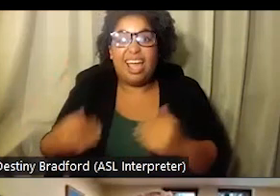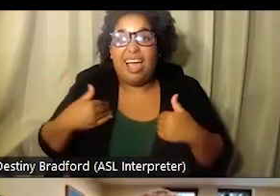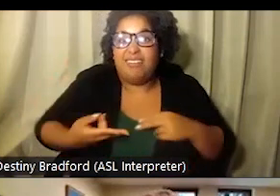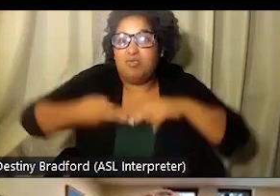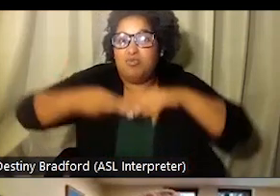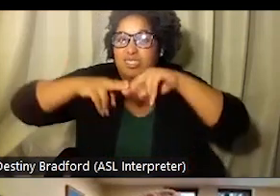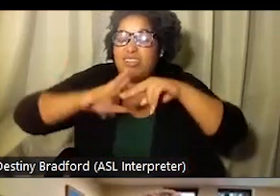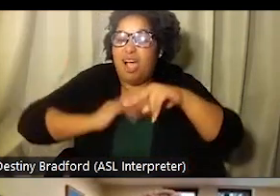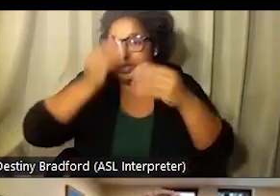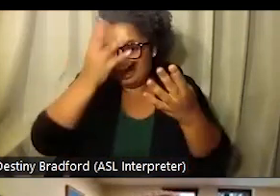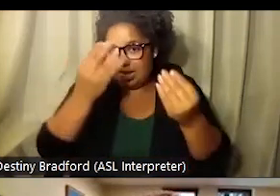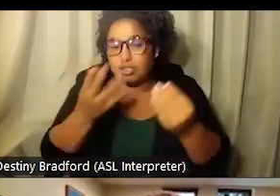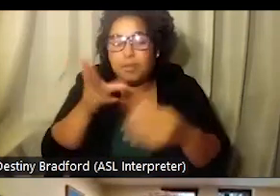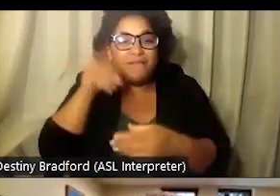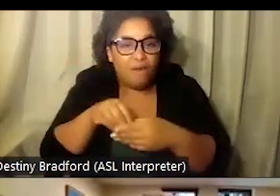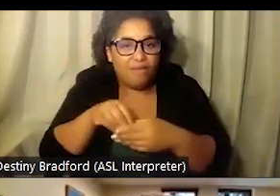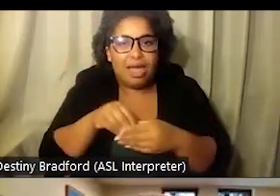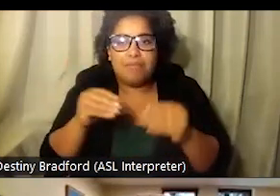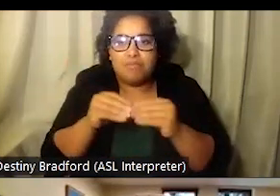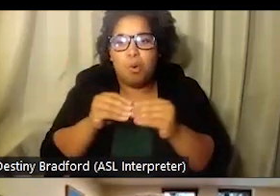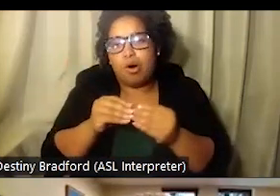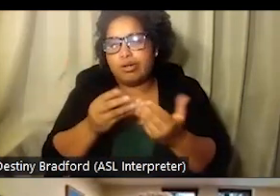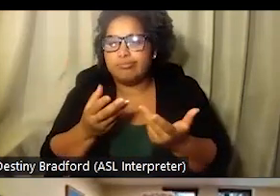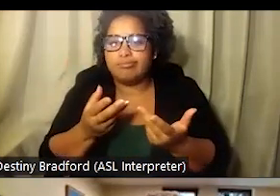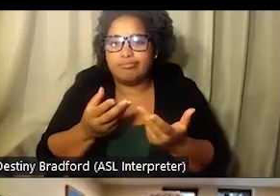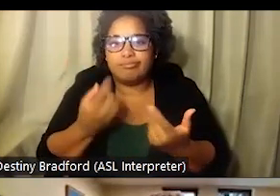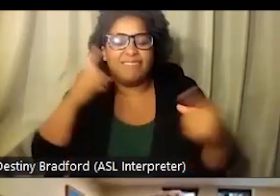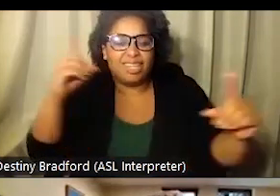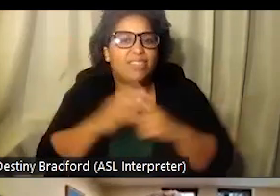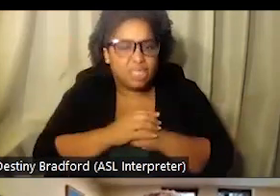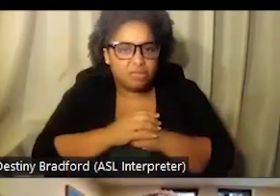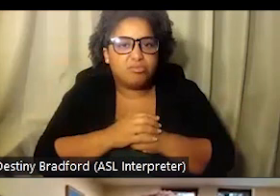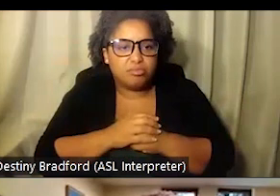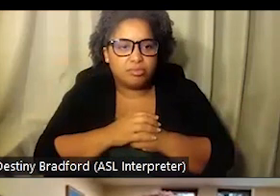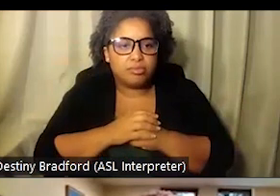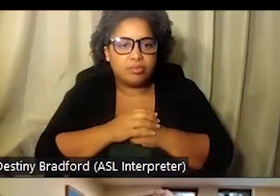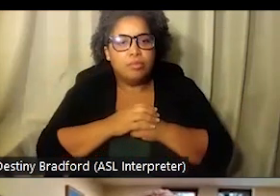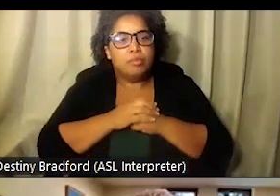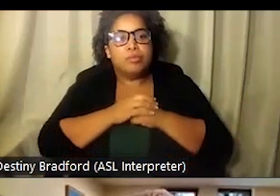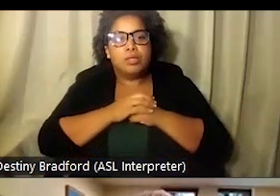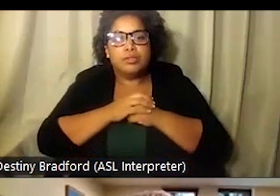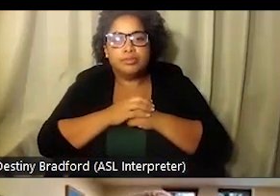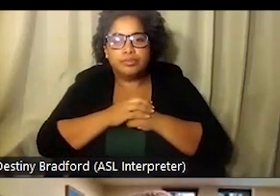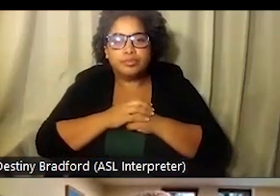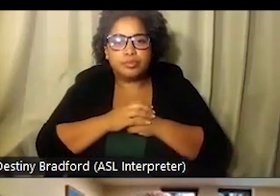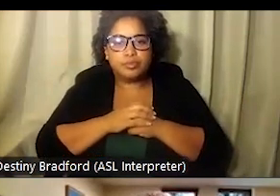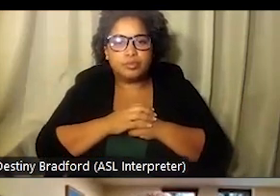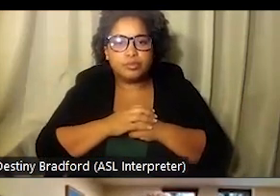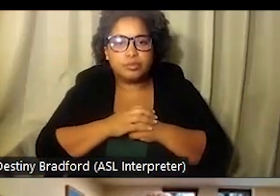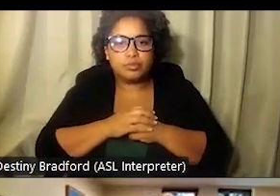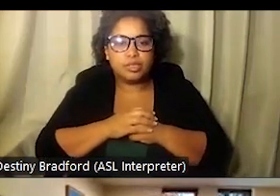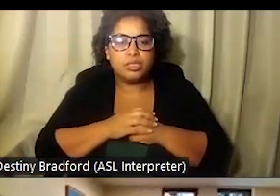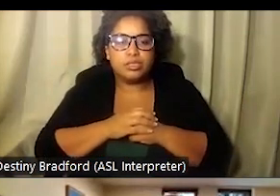recopilación de datos en el futuro. Quiere decir que vamos a tener que aprender a usarlo desde ahora. Y aquí también una